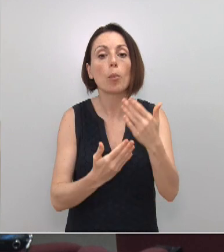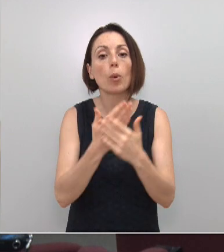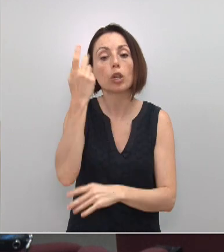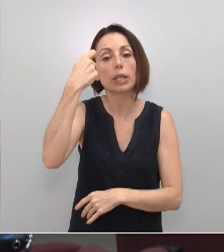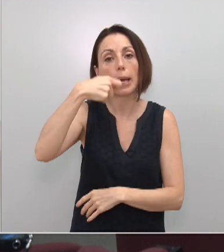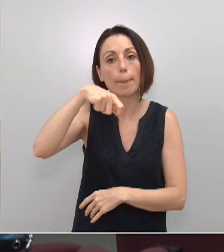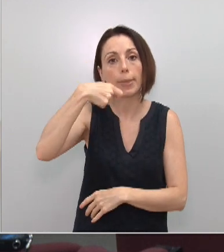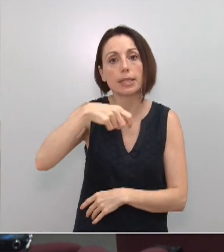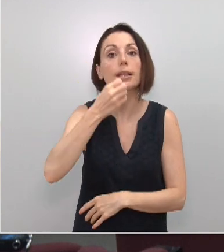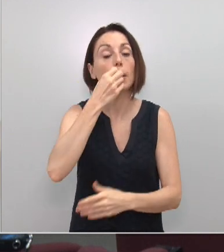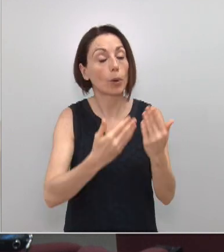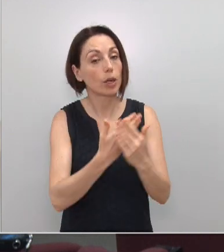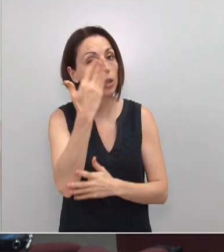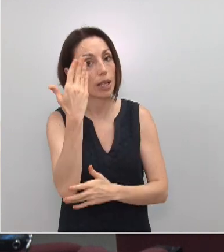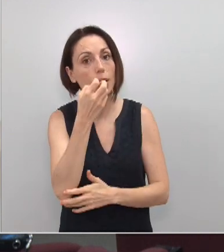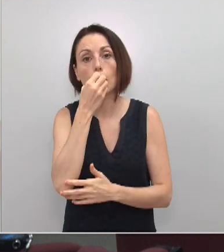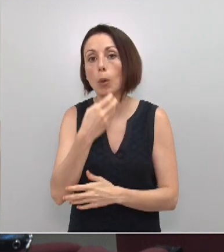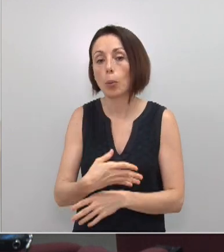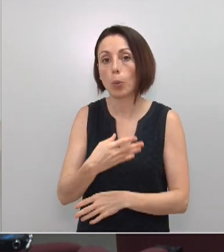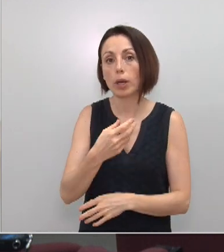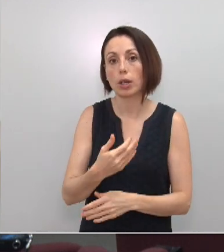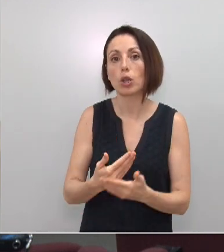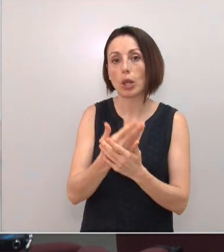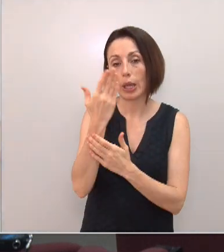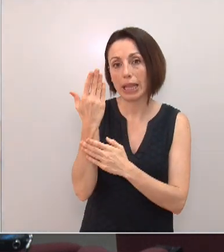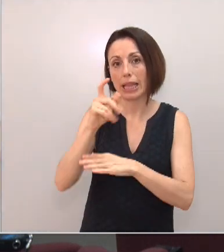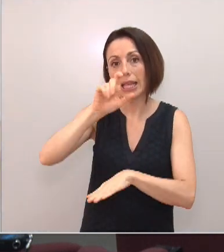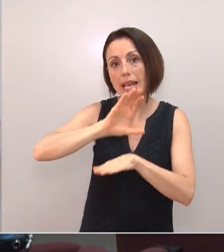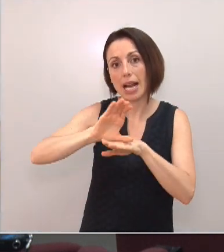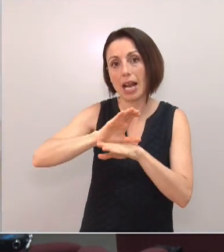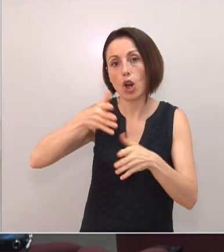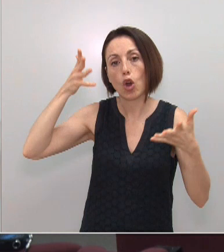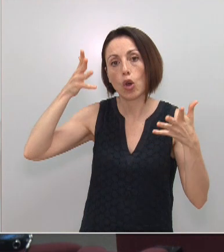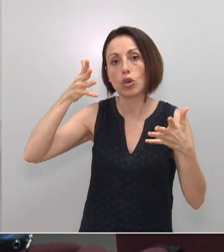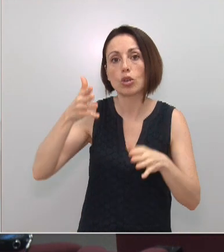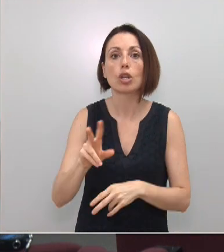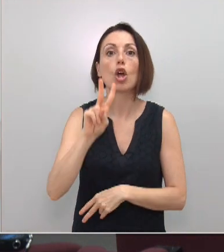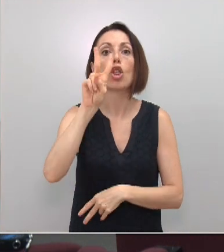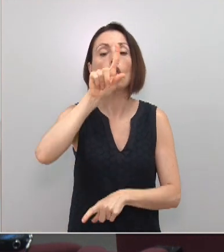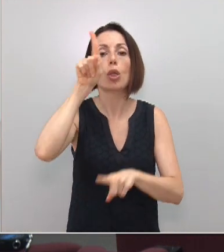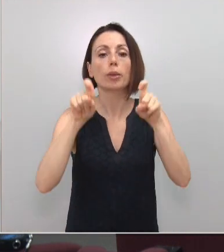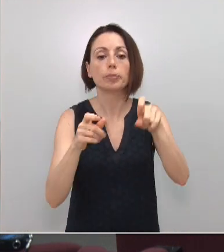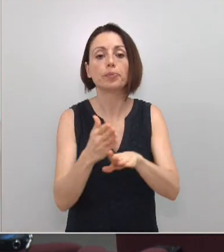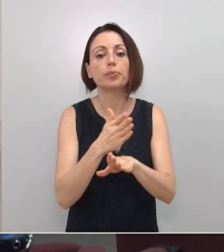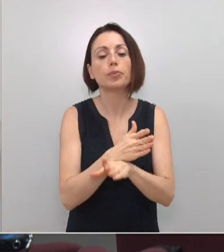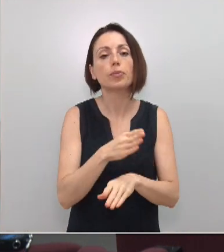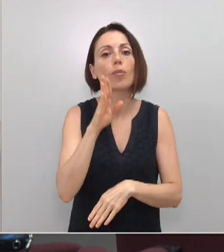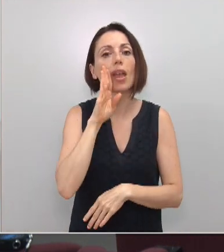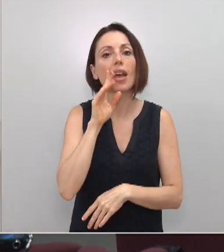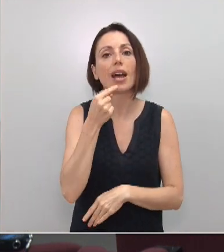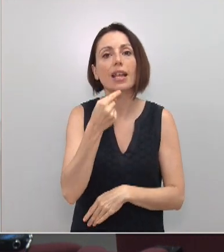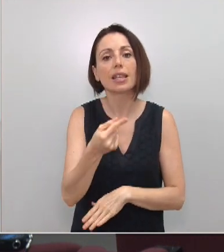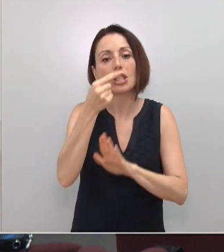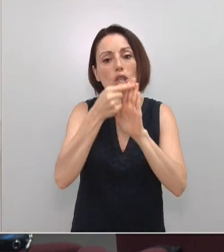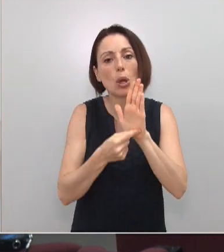presidente. Buenos días. Buenos días, consejero Manuel Villegas. Dos preguntas. Antes, presidente, se ha referido a medidas